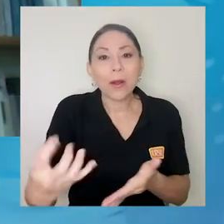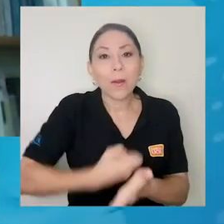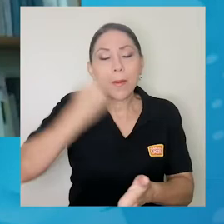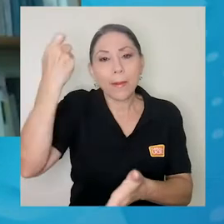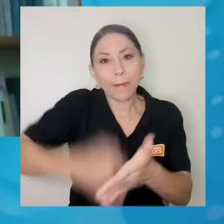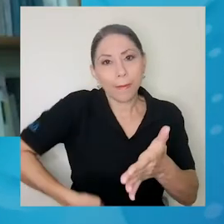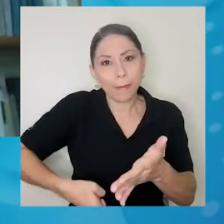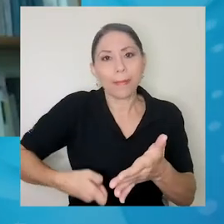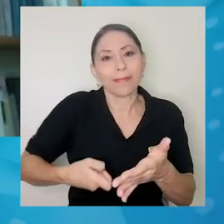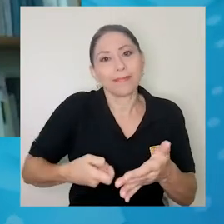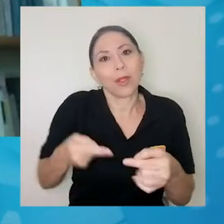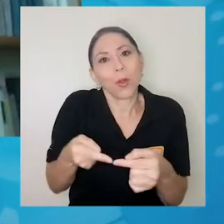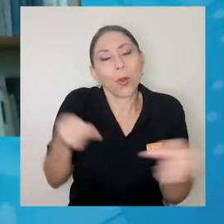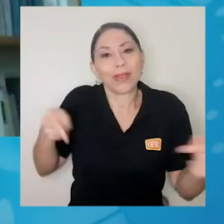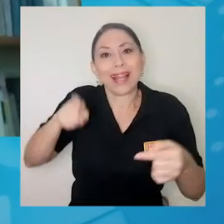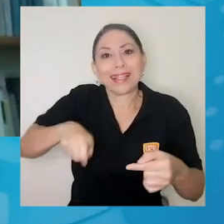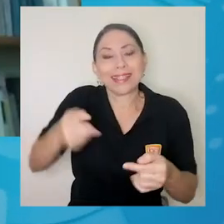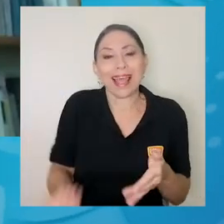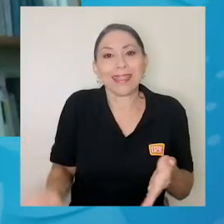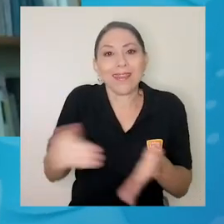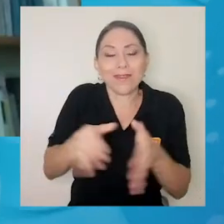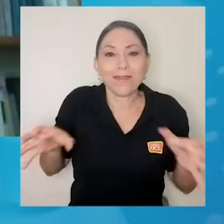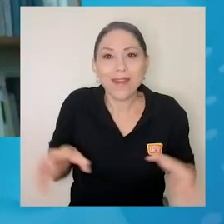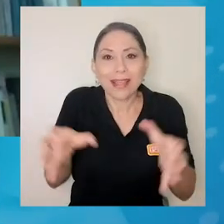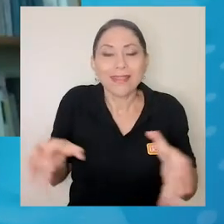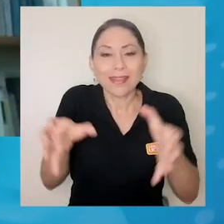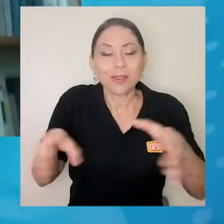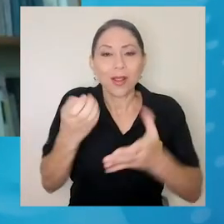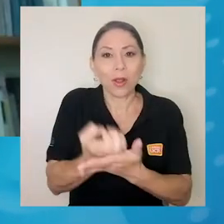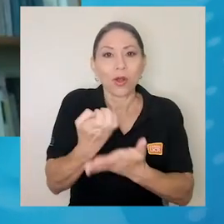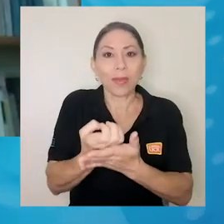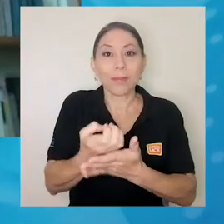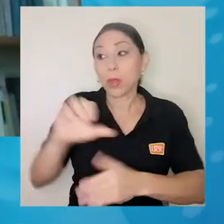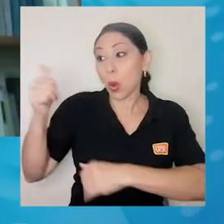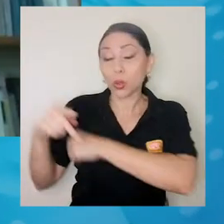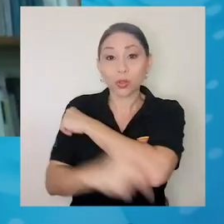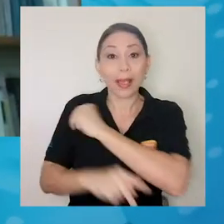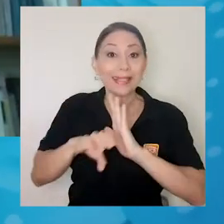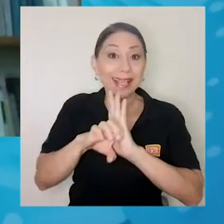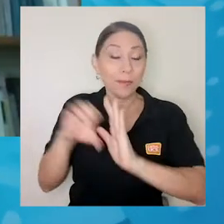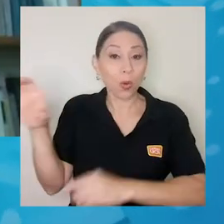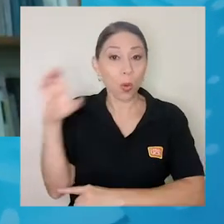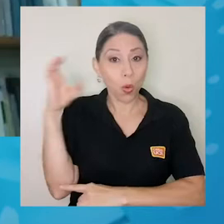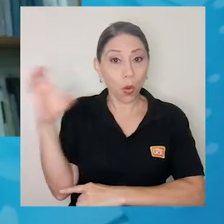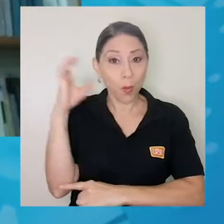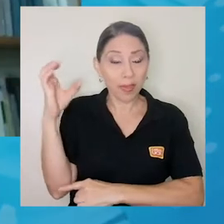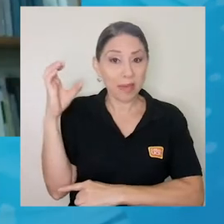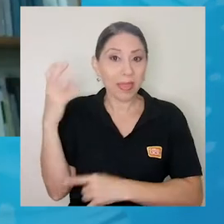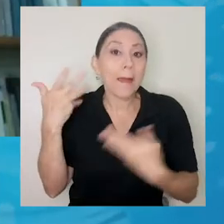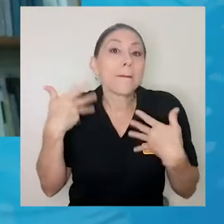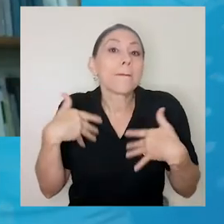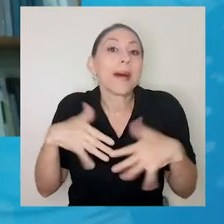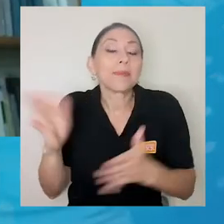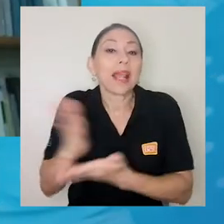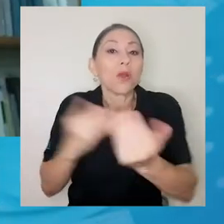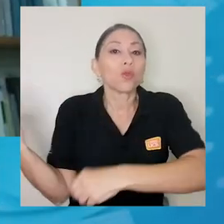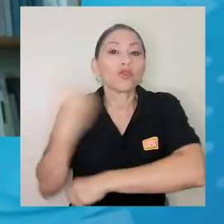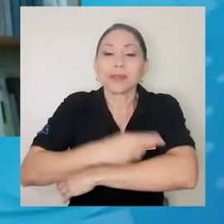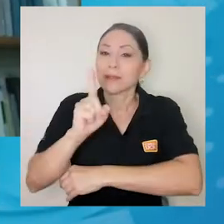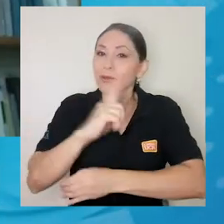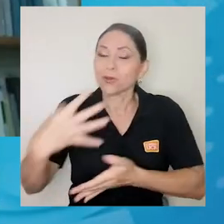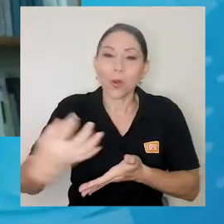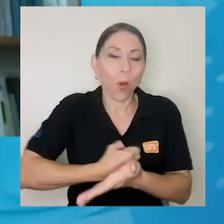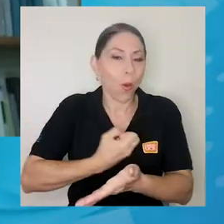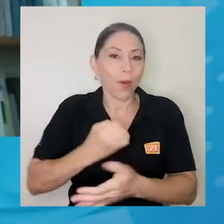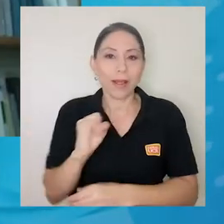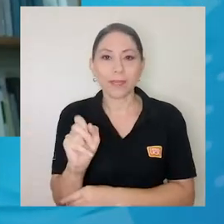contra esas necesidades de reactivación. Otros países, por mencionarle Colombia, ha establecido más bien días en los cuales no se cobra